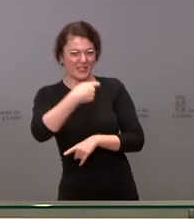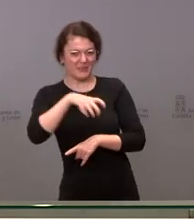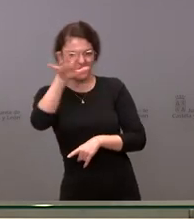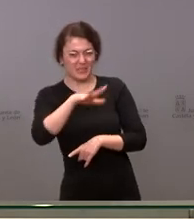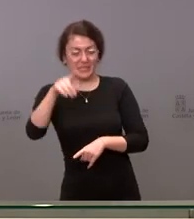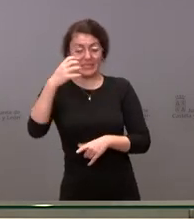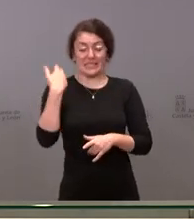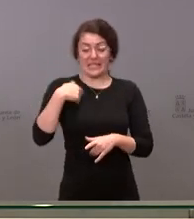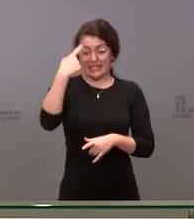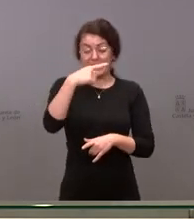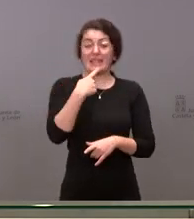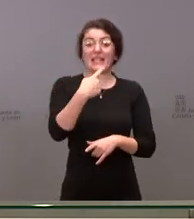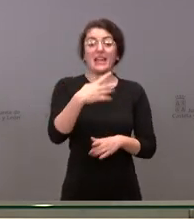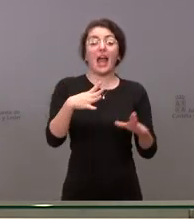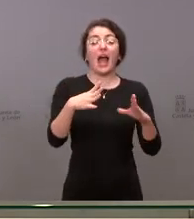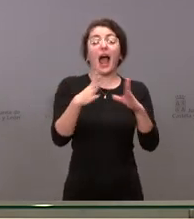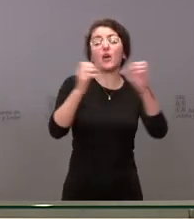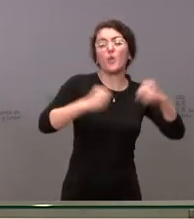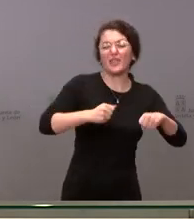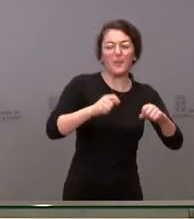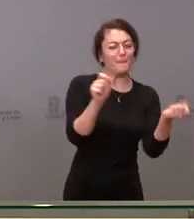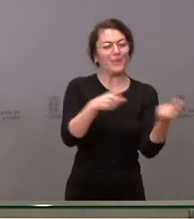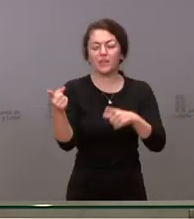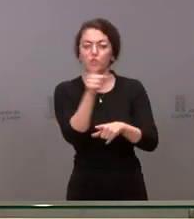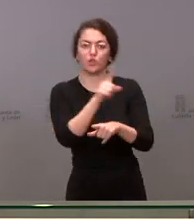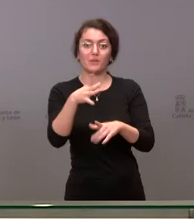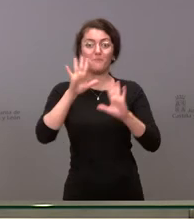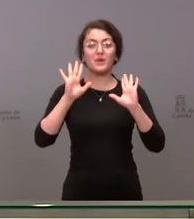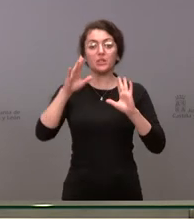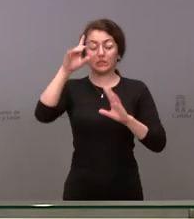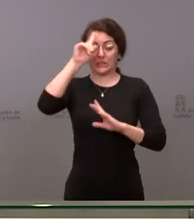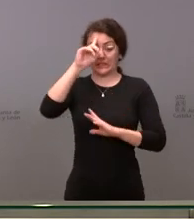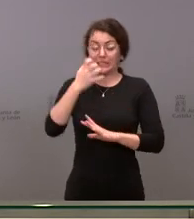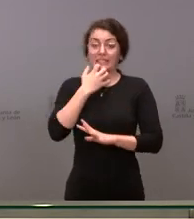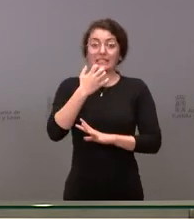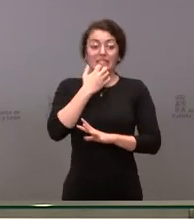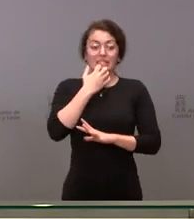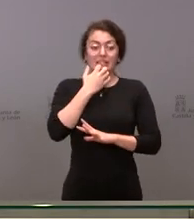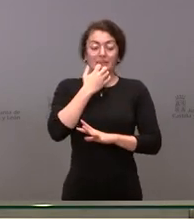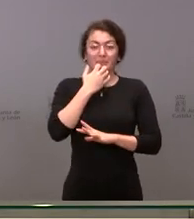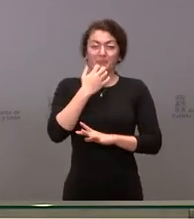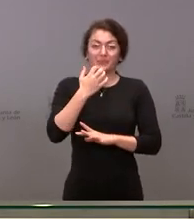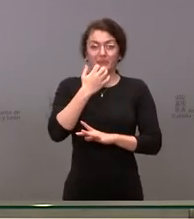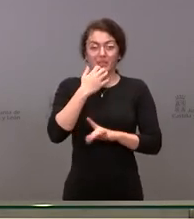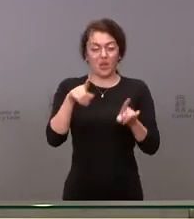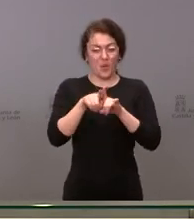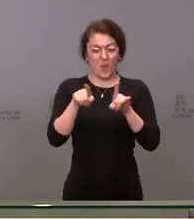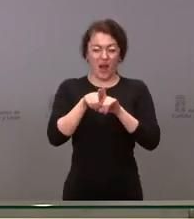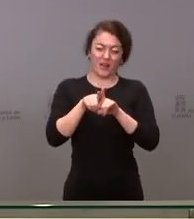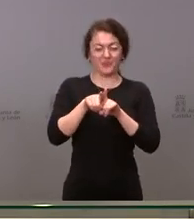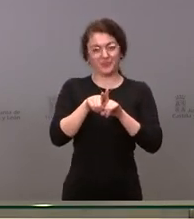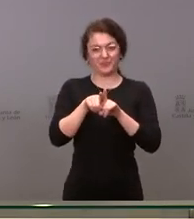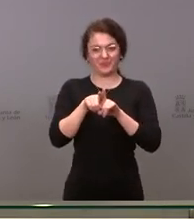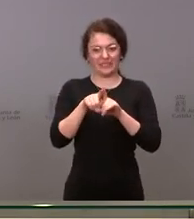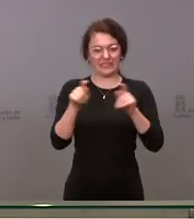son del estilo, pero no sé si eso alimenta lo que llevamos hablando de toda la rueda de prensa sobre el